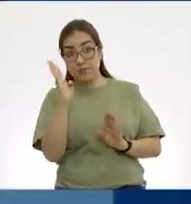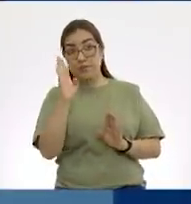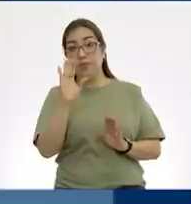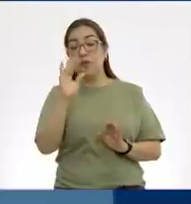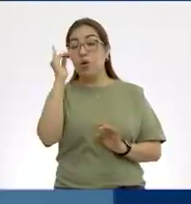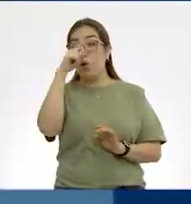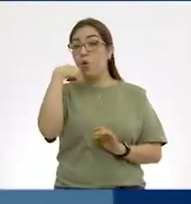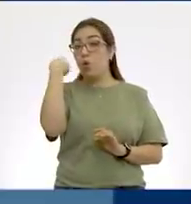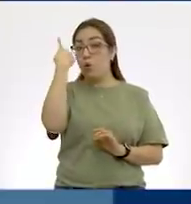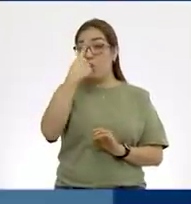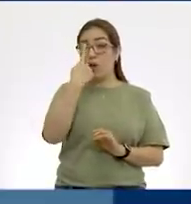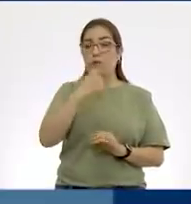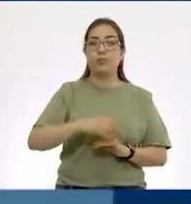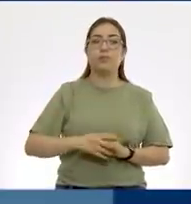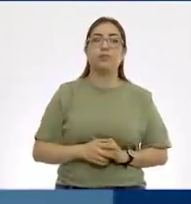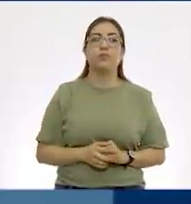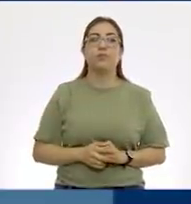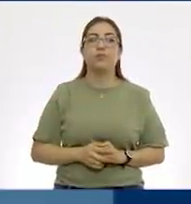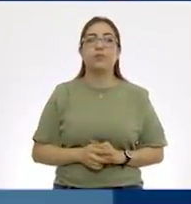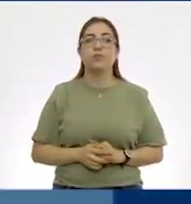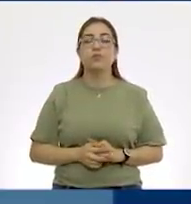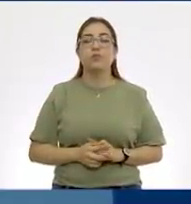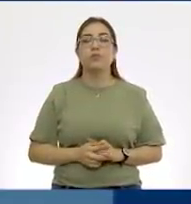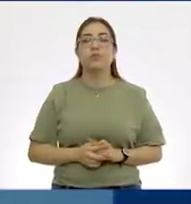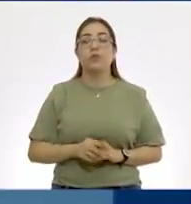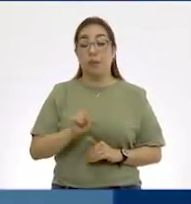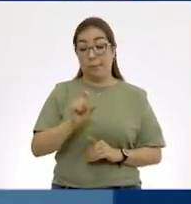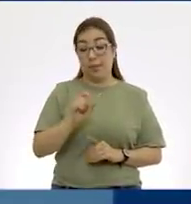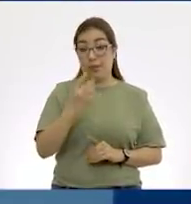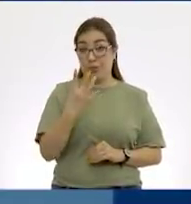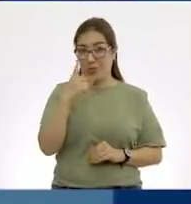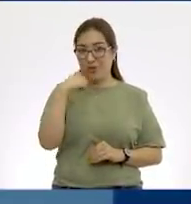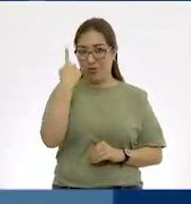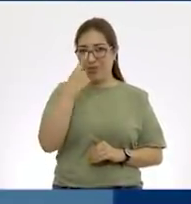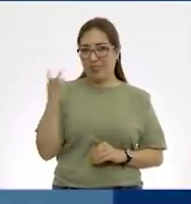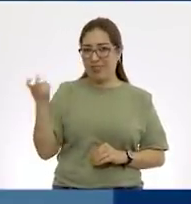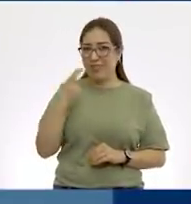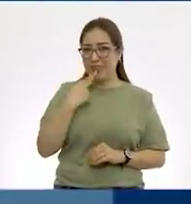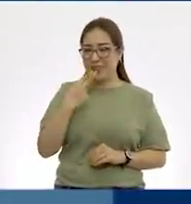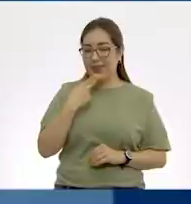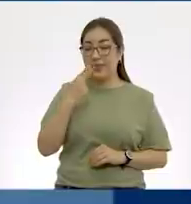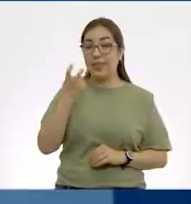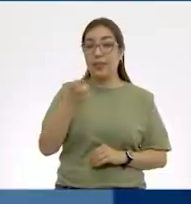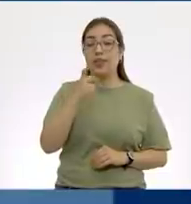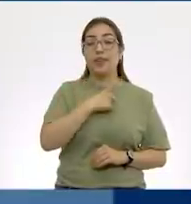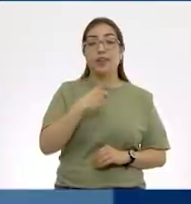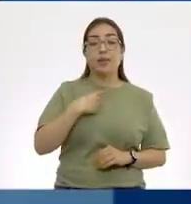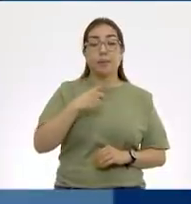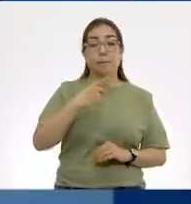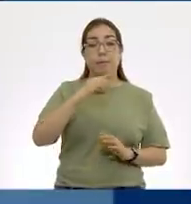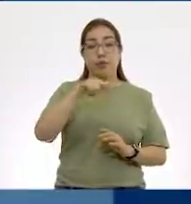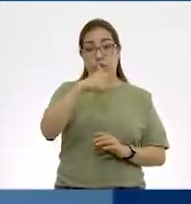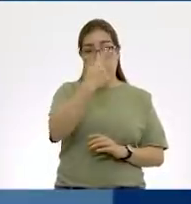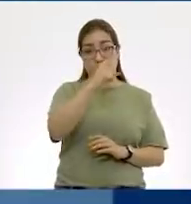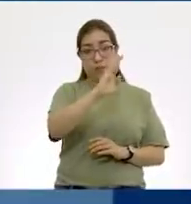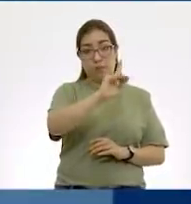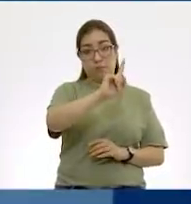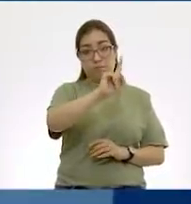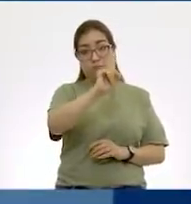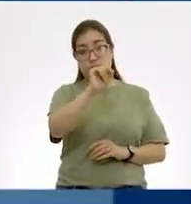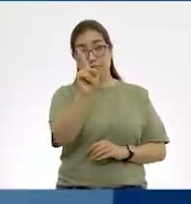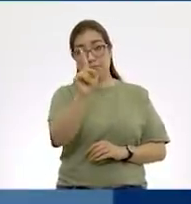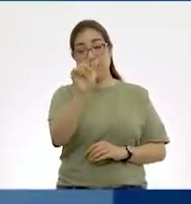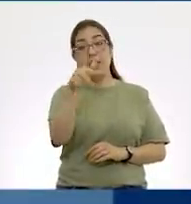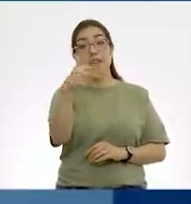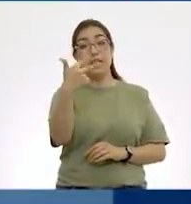que en este caso de un reloj configurado a 24 horas, sería las 13 horas que correspondería